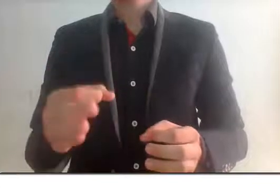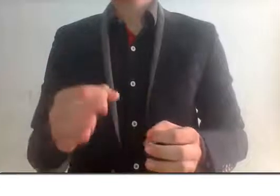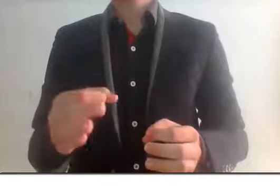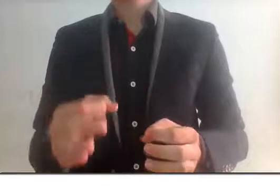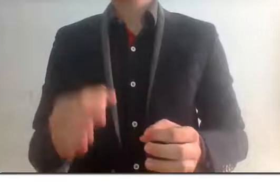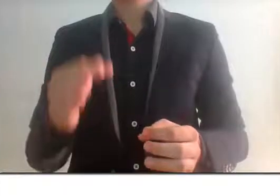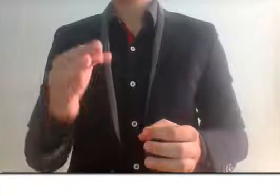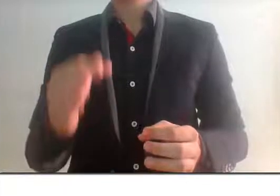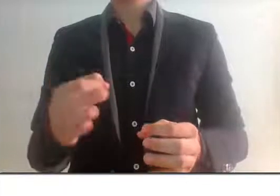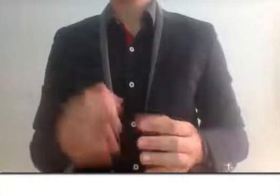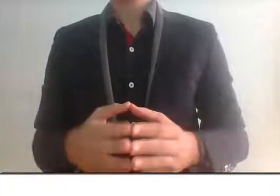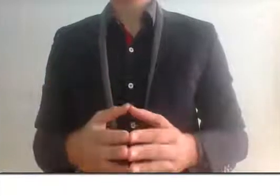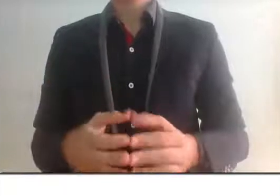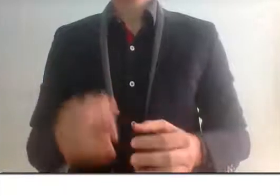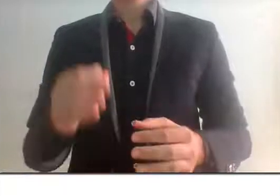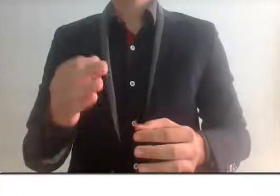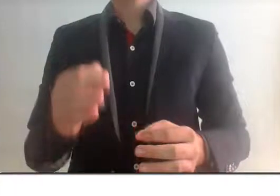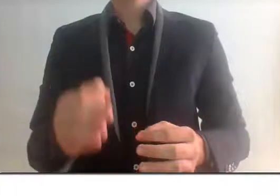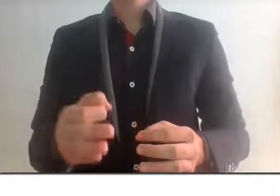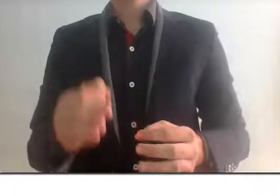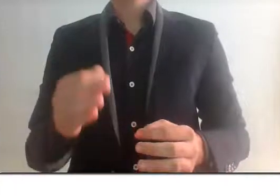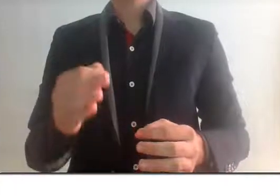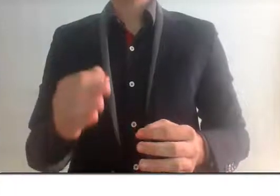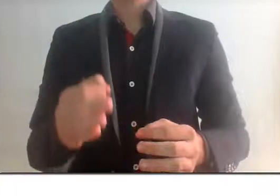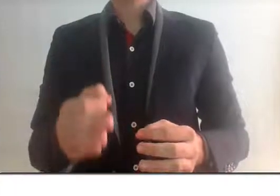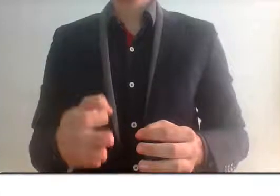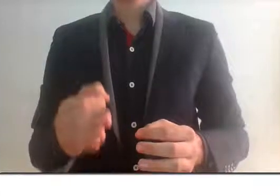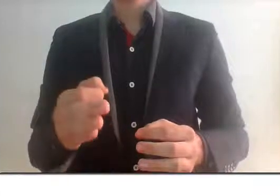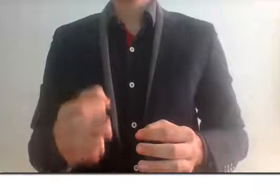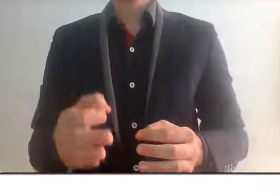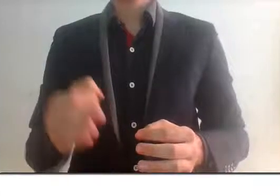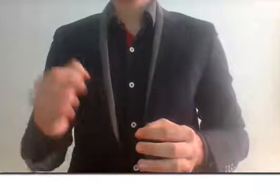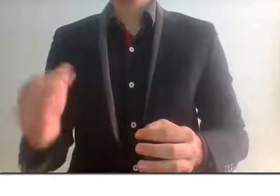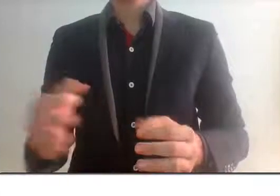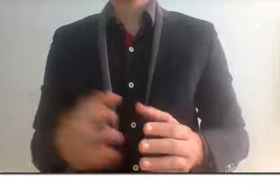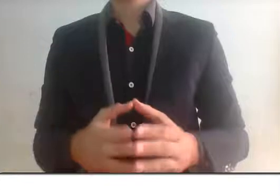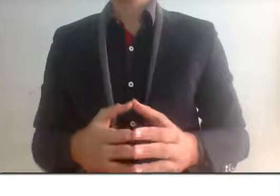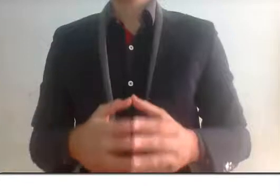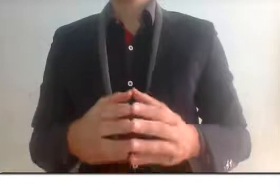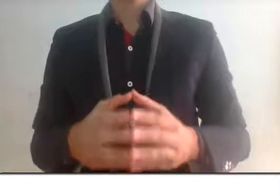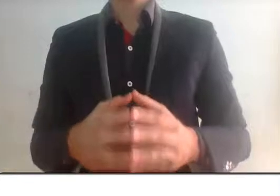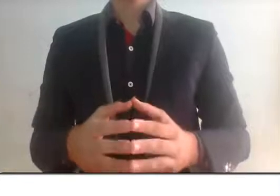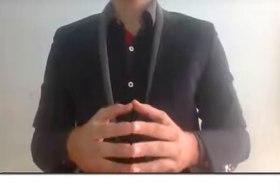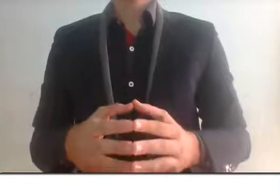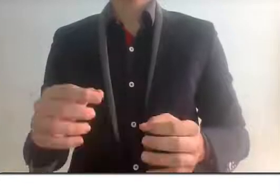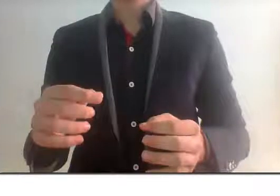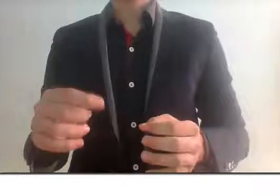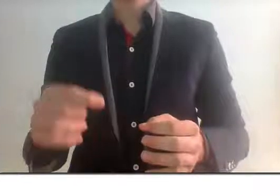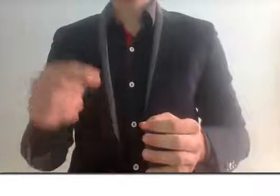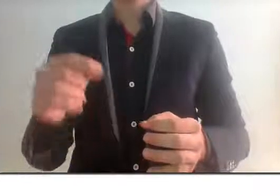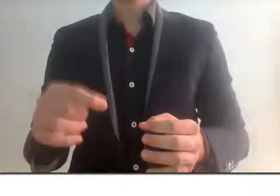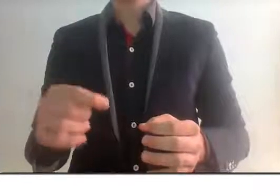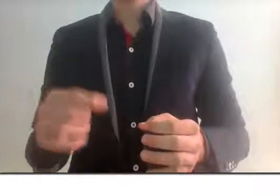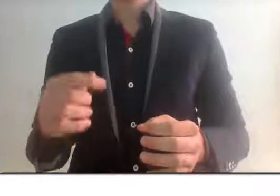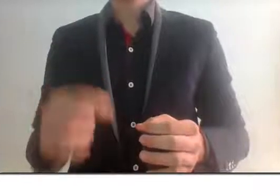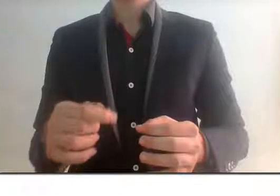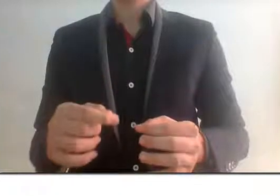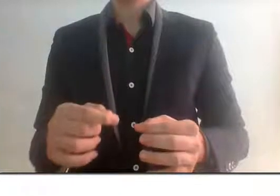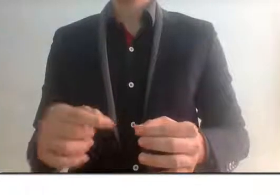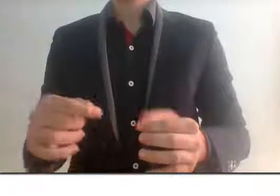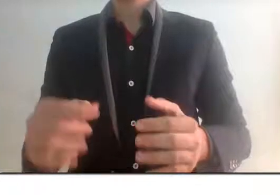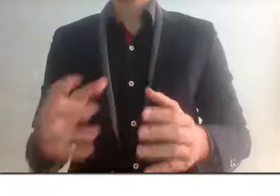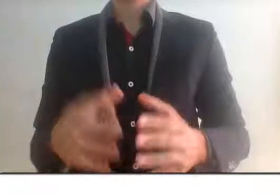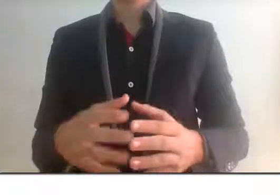Aquí escuchen bien, irregularidades por 550 mil millones de pesos. Prácticamente terminaron ahorrando en este